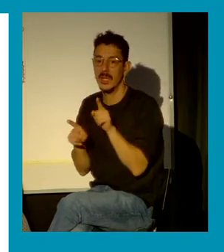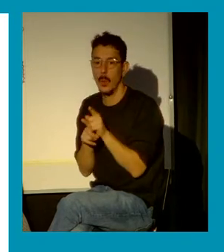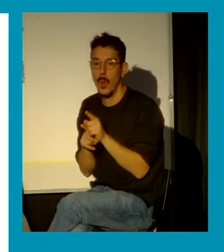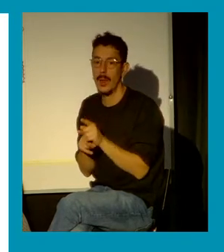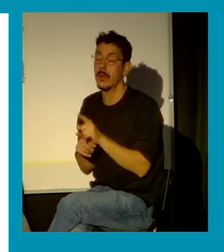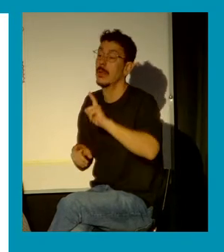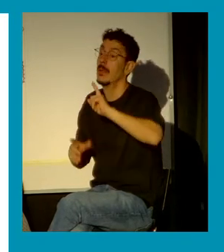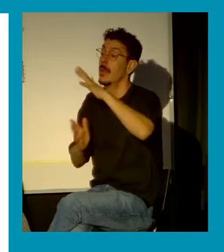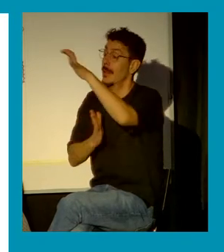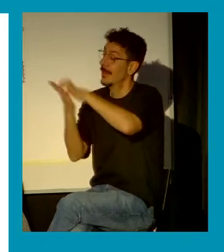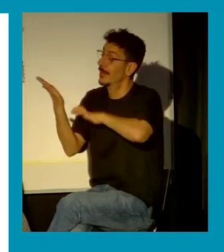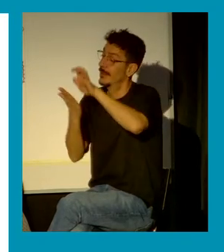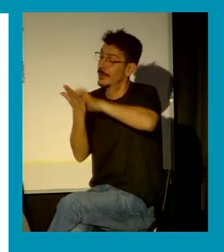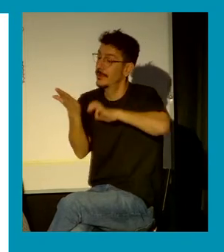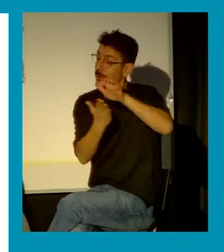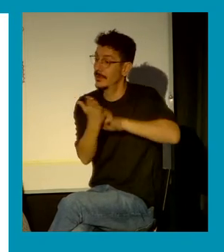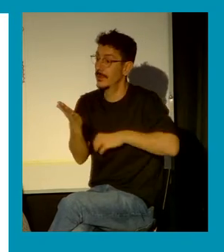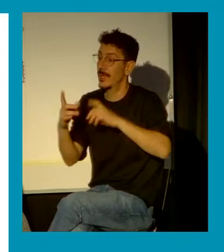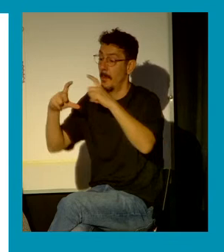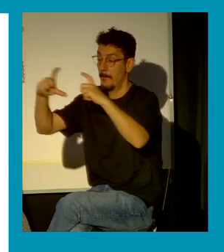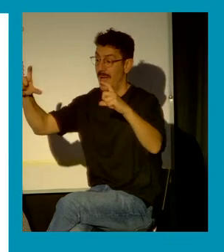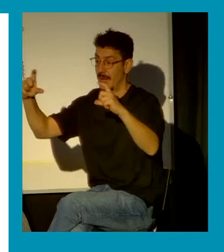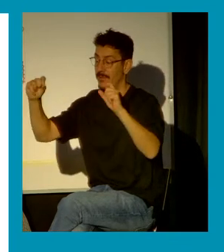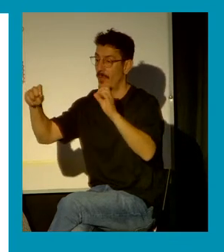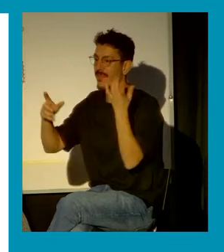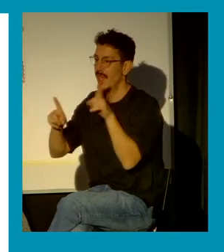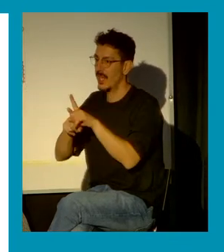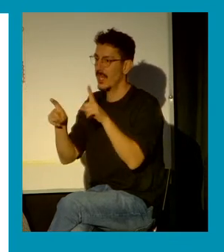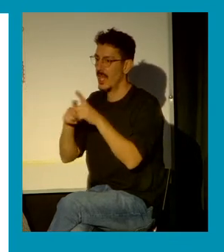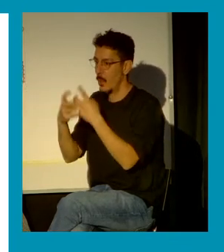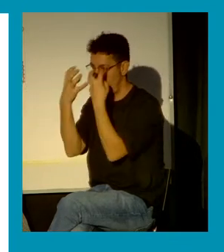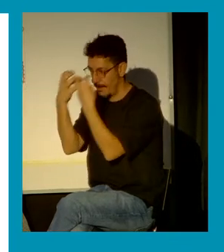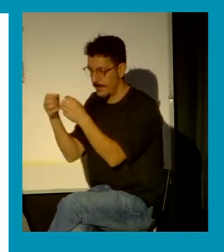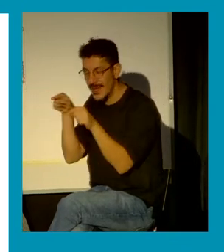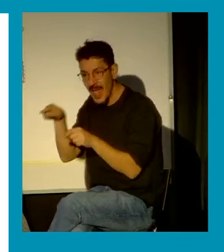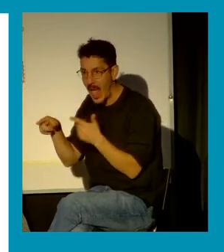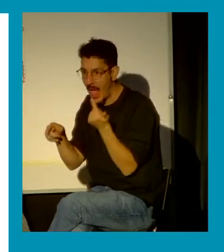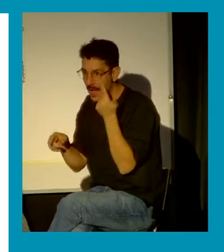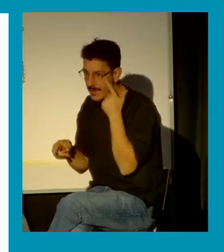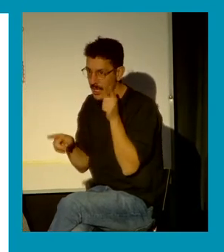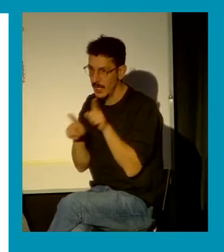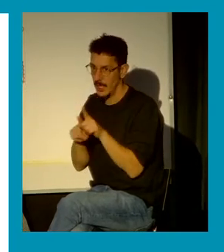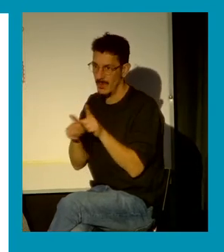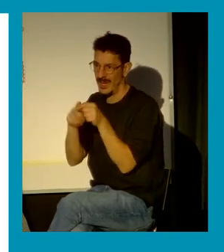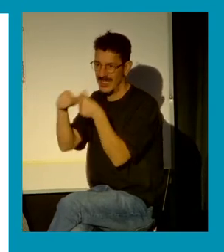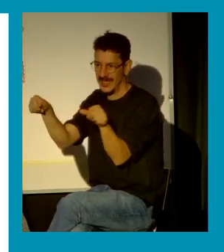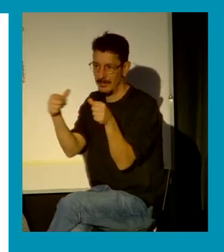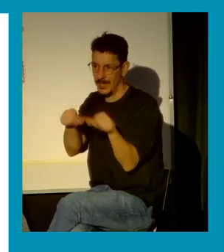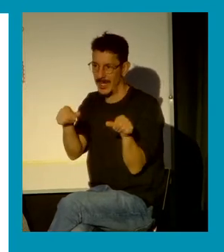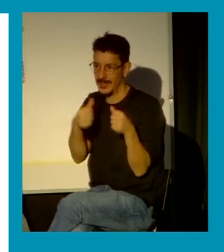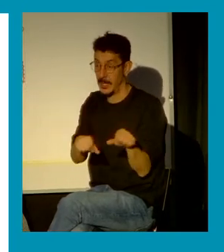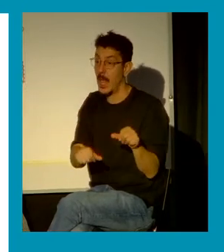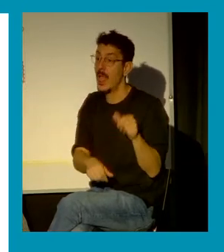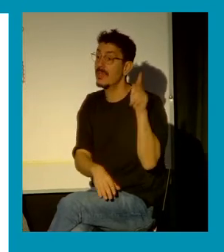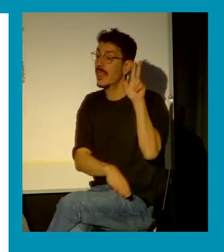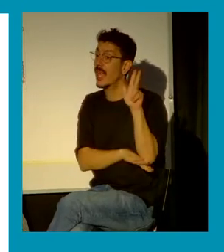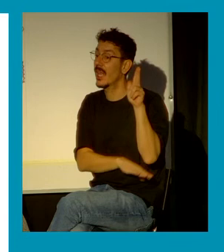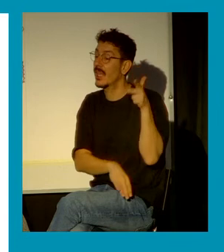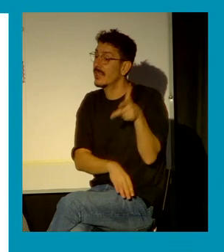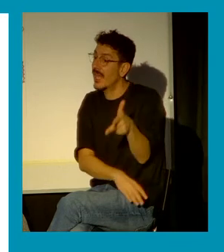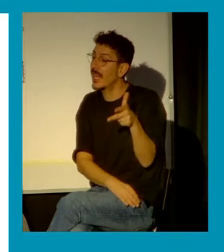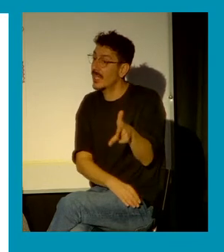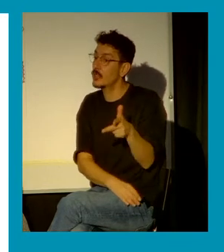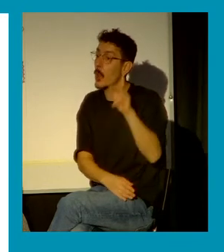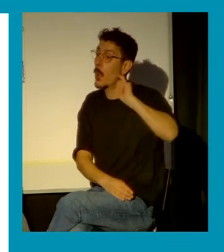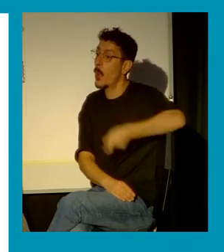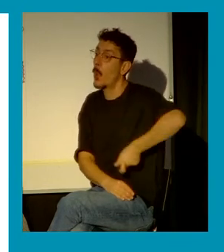aquellas sentencias llenas de estereotipos y creo que deberíamos estar más pendientes de si el derecho es lo que dicen jueces o juezas que lo que están